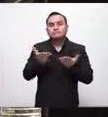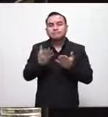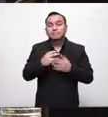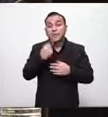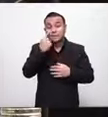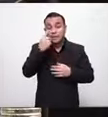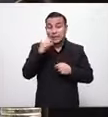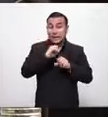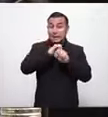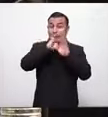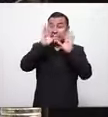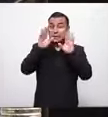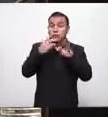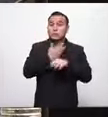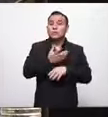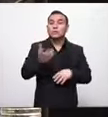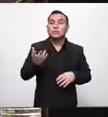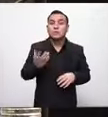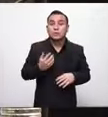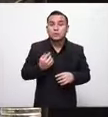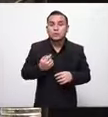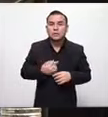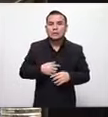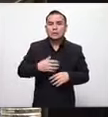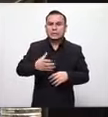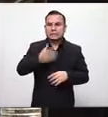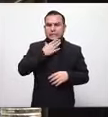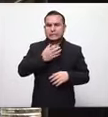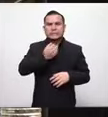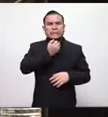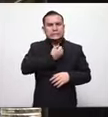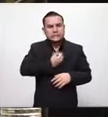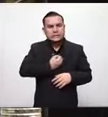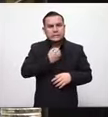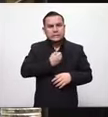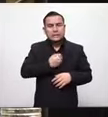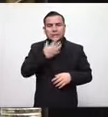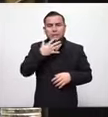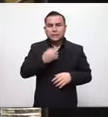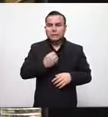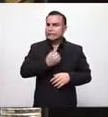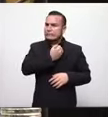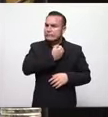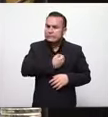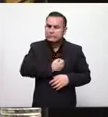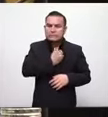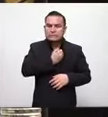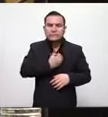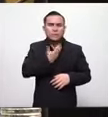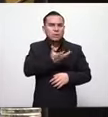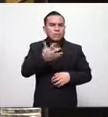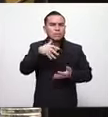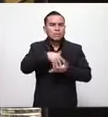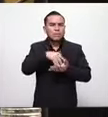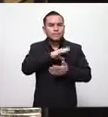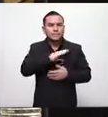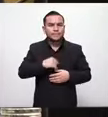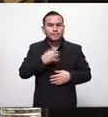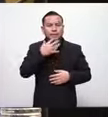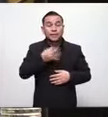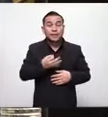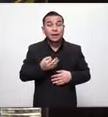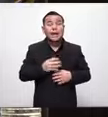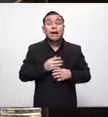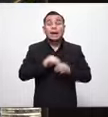precisamente que las medidas de sacrificio porque hay que llamarlo por su nombre es un sacrificio han